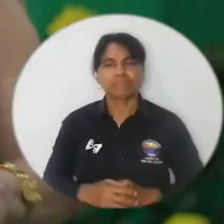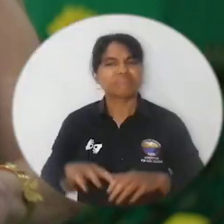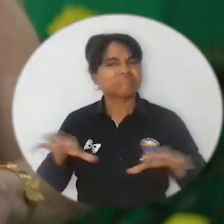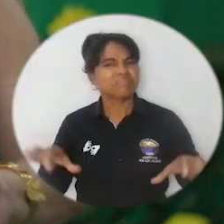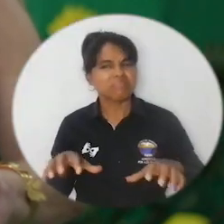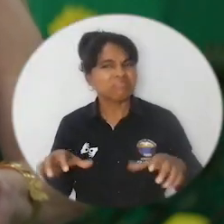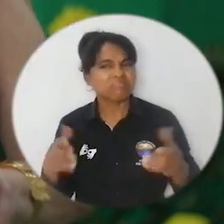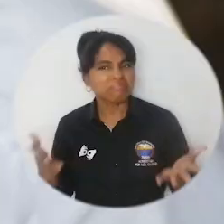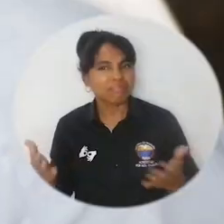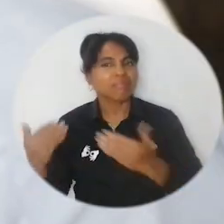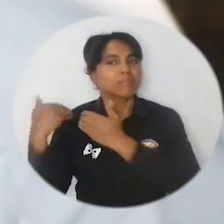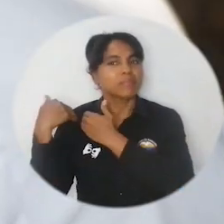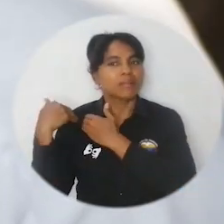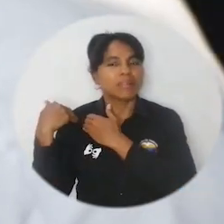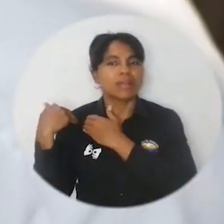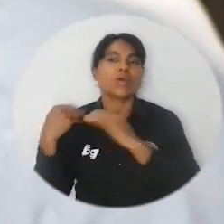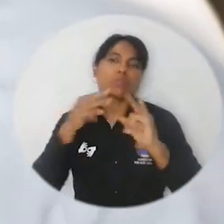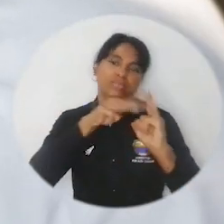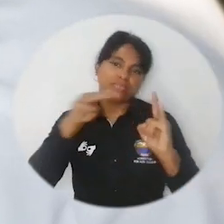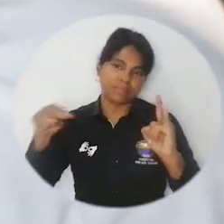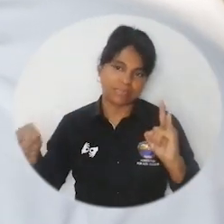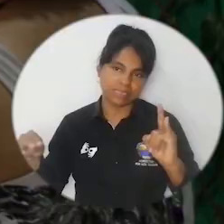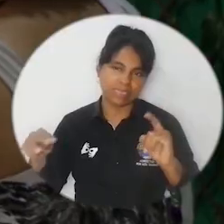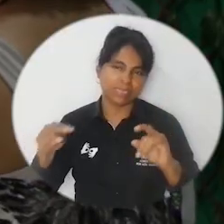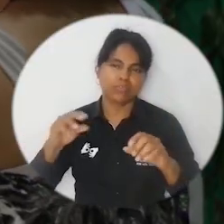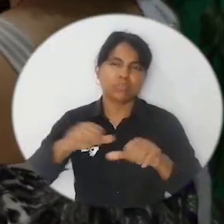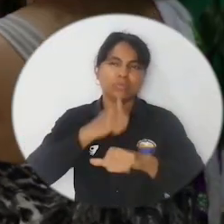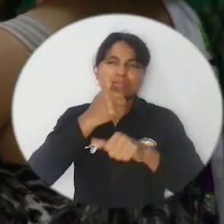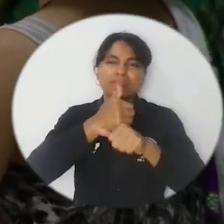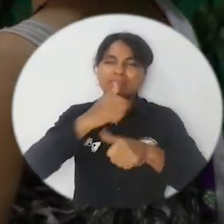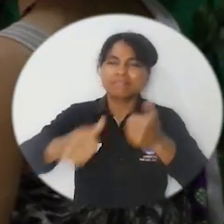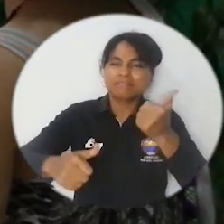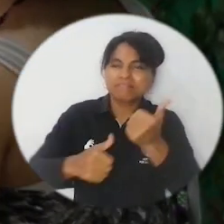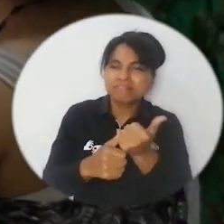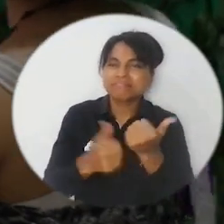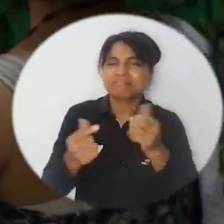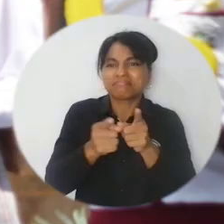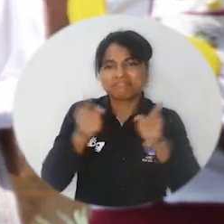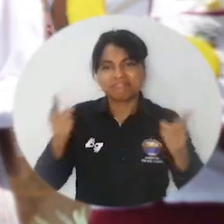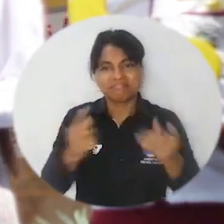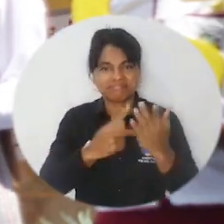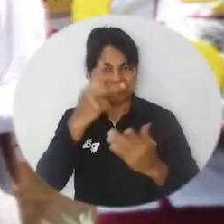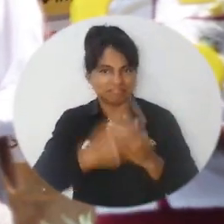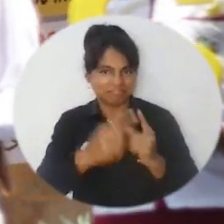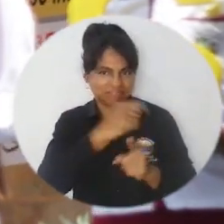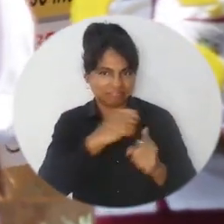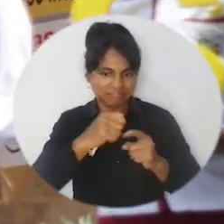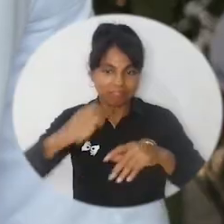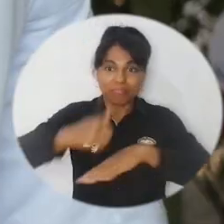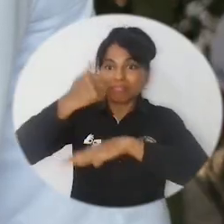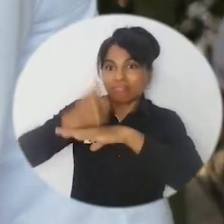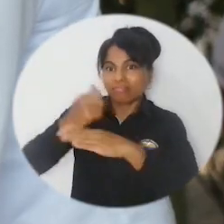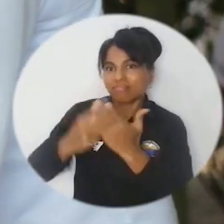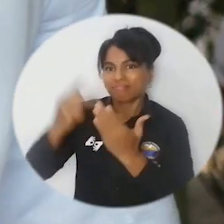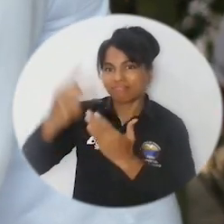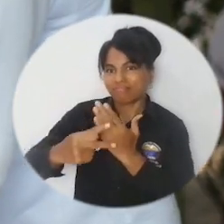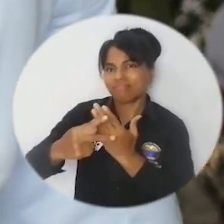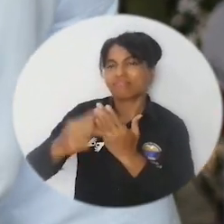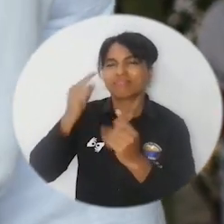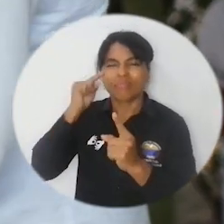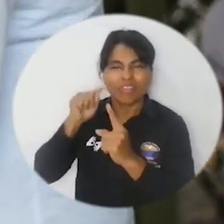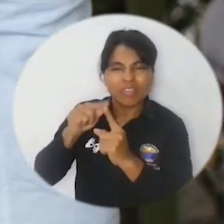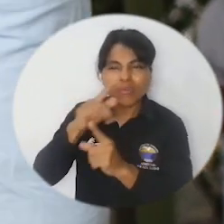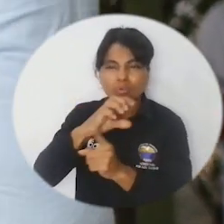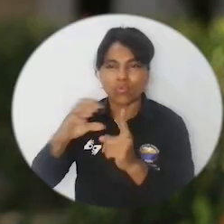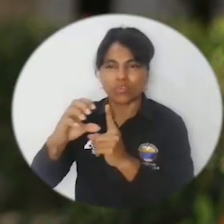Una actividad liderada por la Universidad del Magdalena a través de la Vicerrectoría de Extensión y Proyección Social y su Dirección de